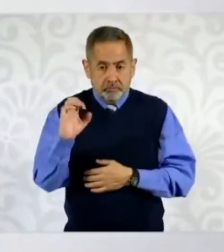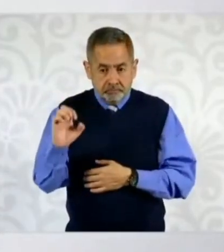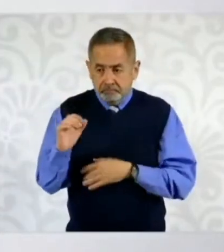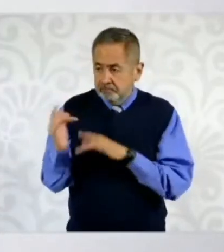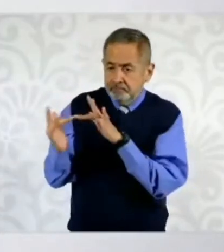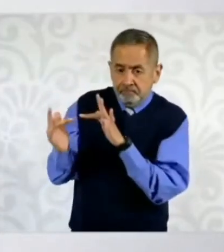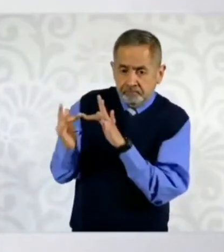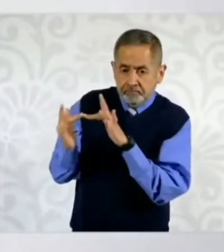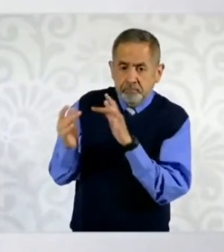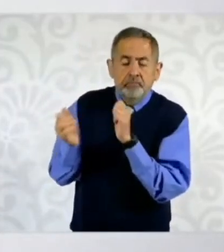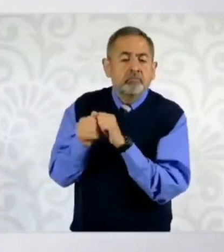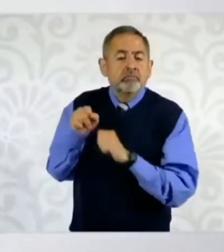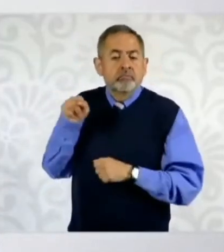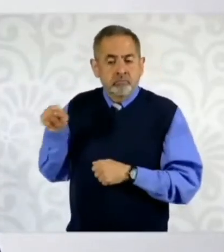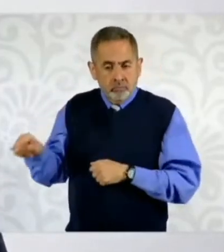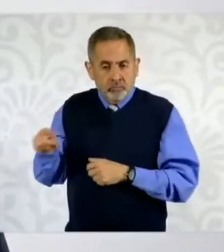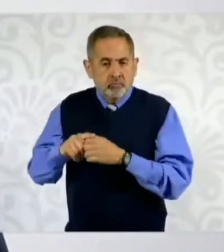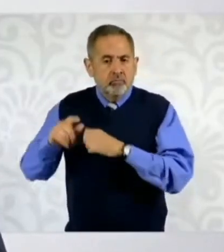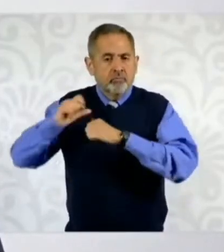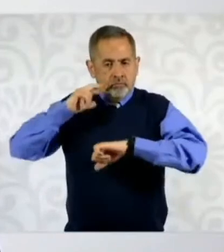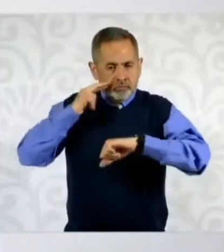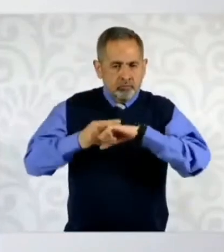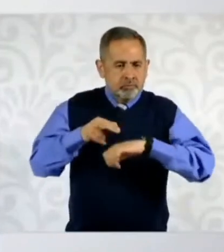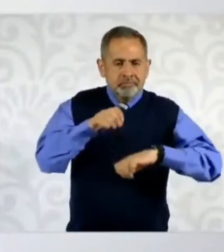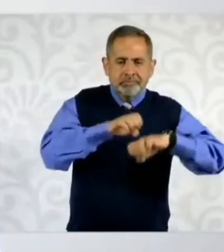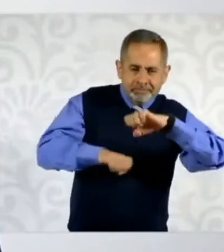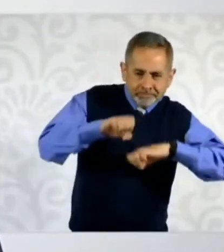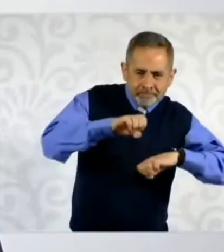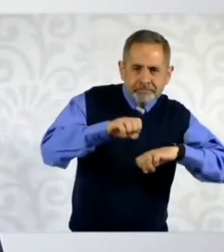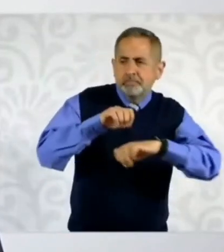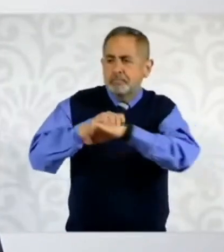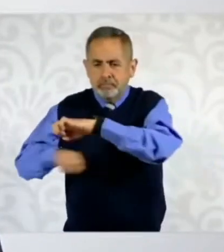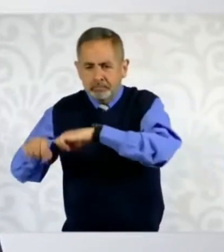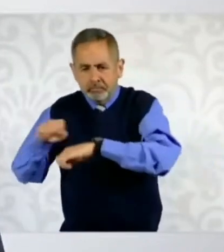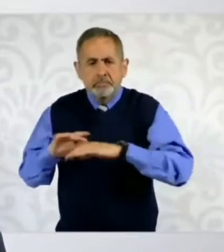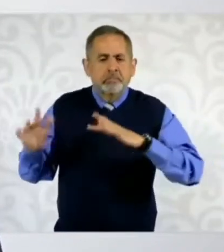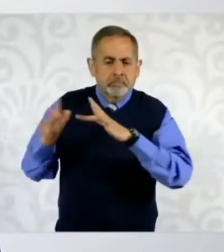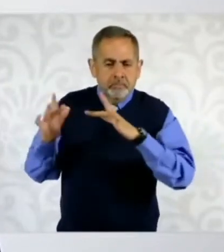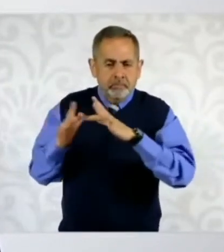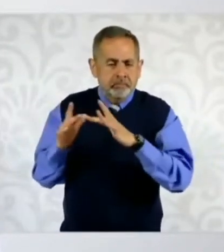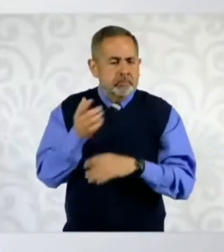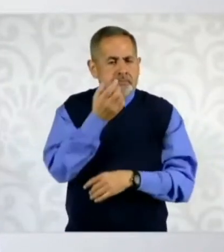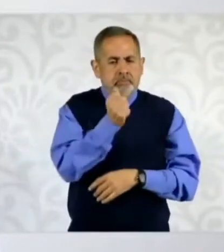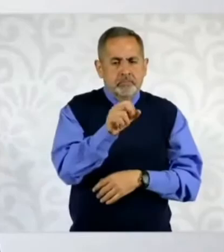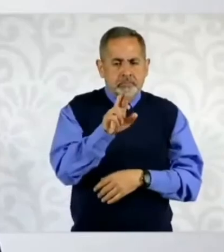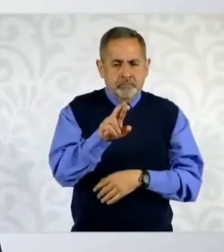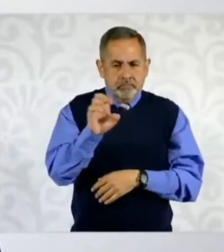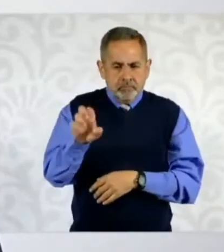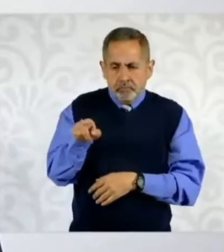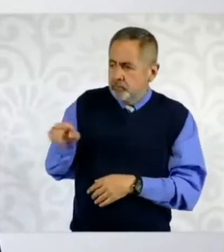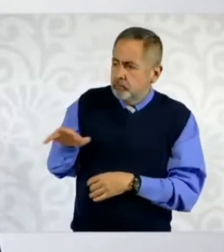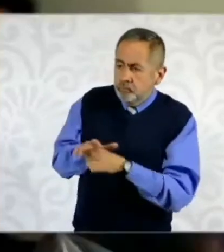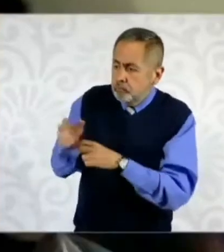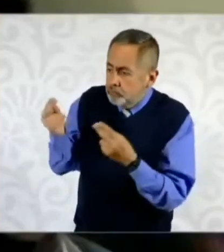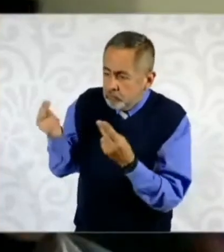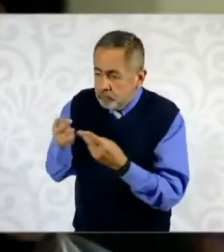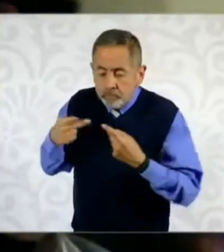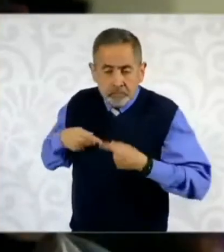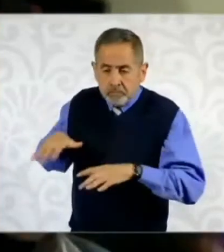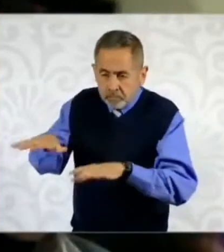a través de Cancillería con lo que requiera el pueblo cubano